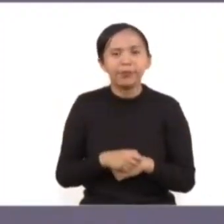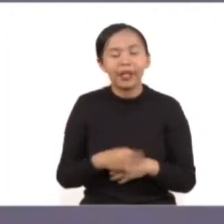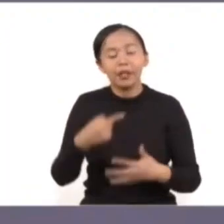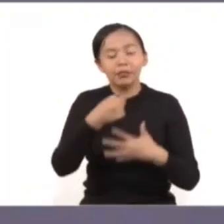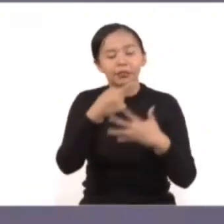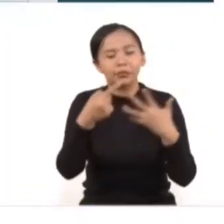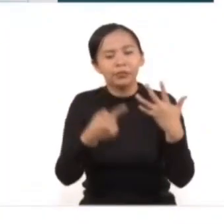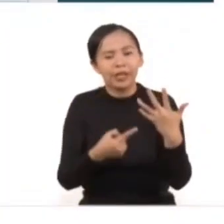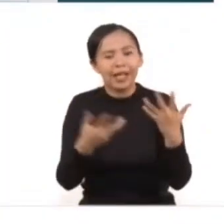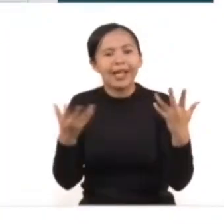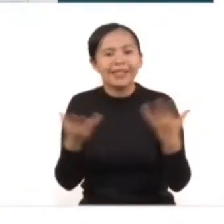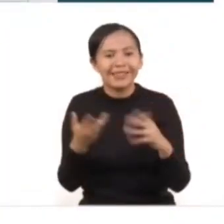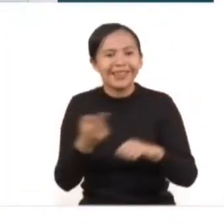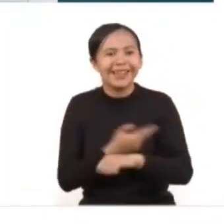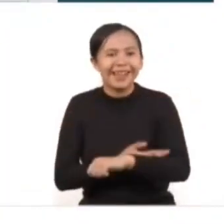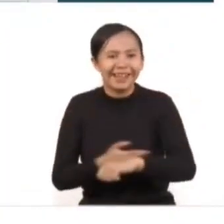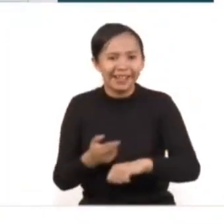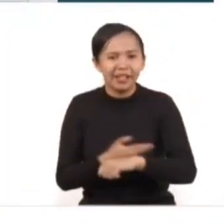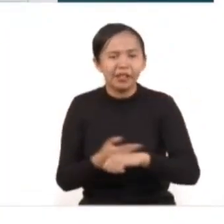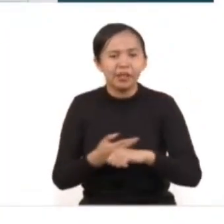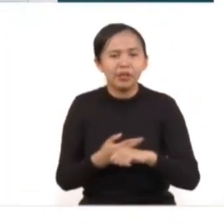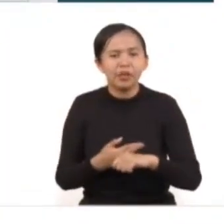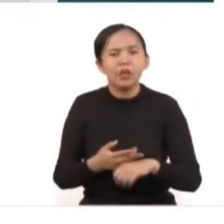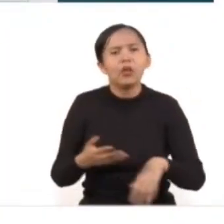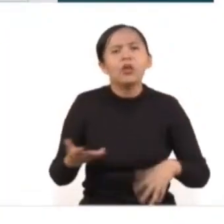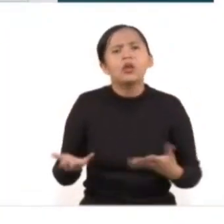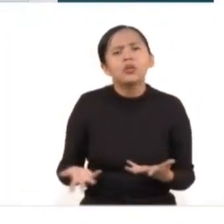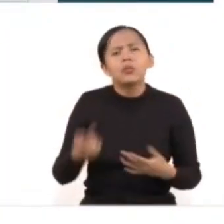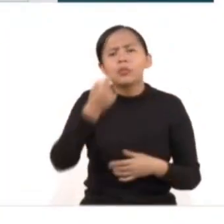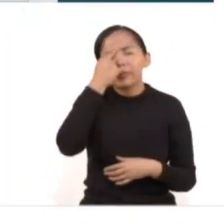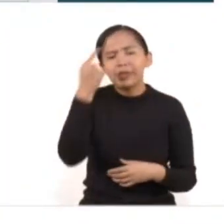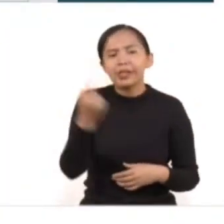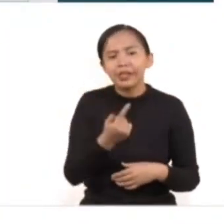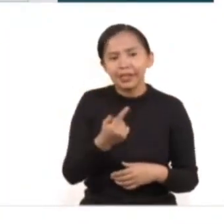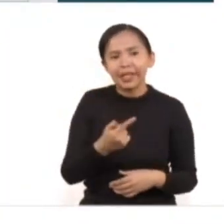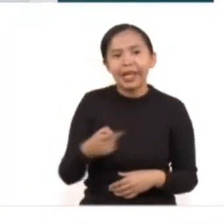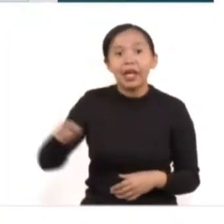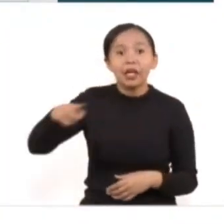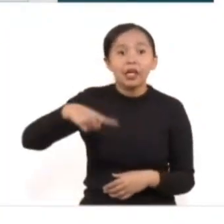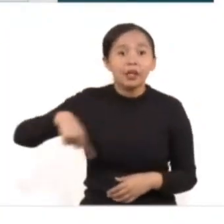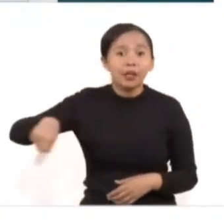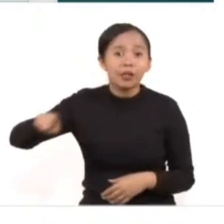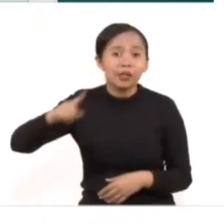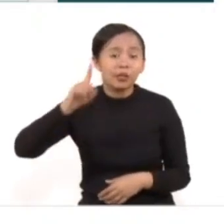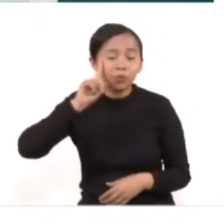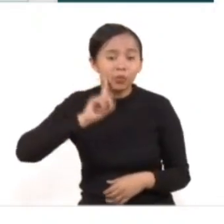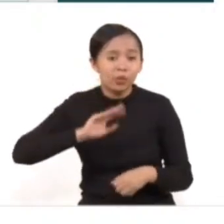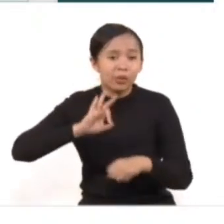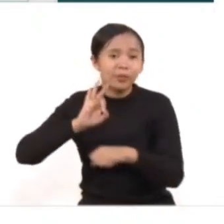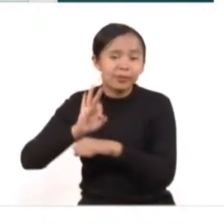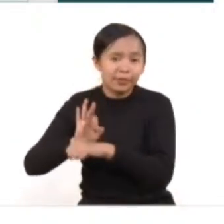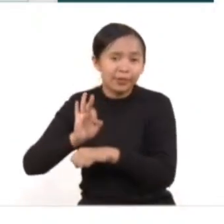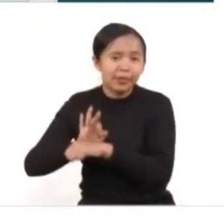surgen como una estrategia para brindar protección inmediata a lo largo